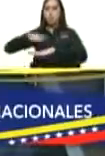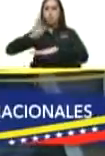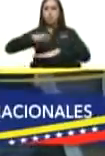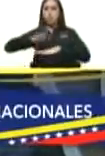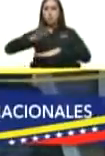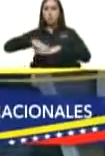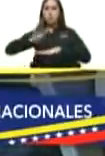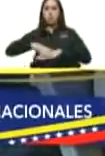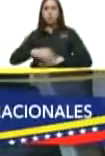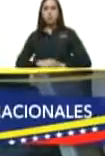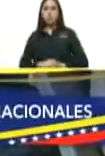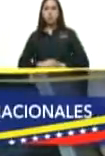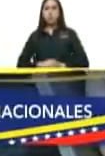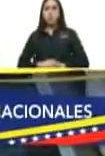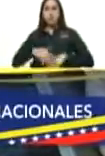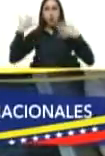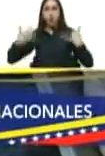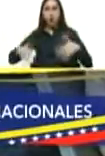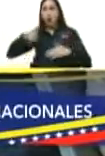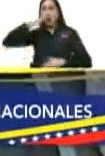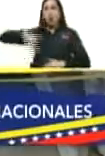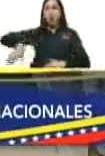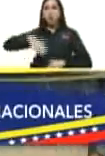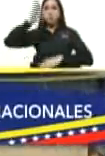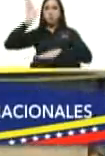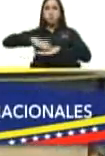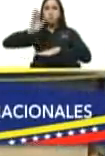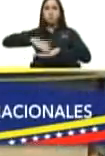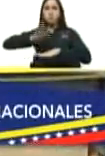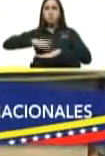alerta a todo el pueblo de Venezuela